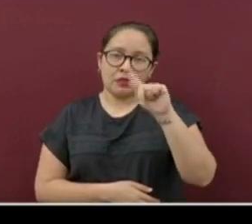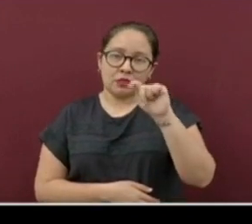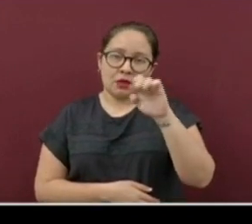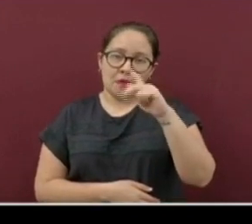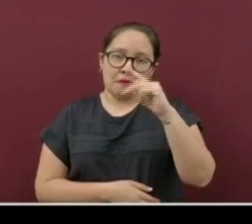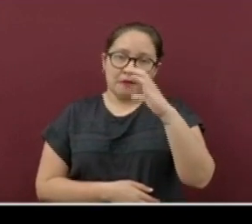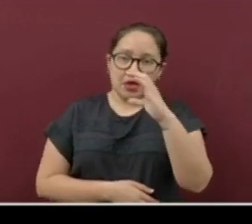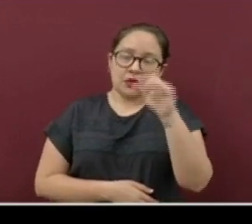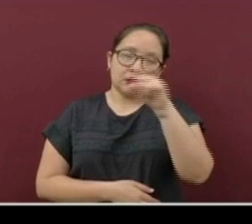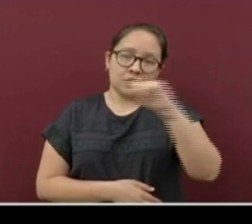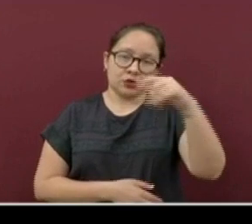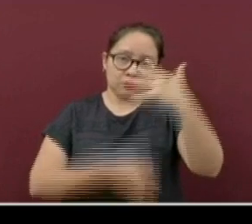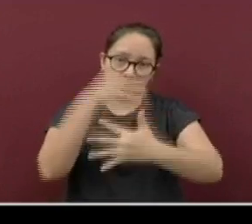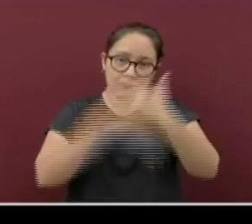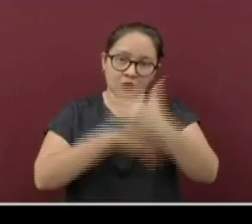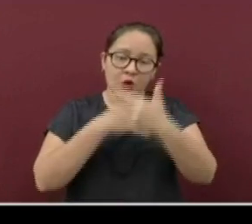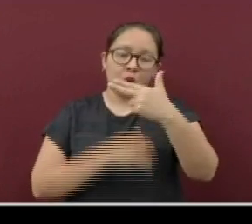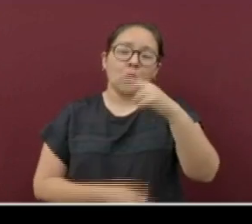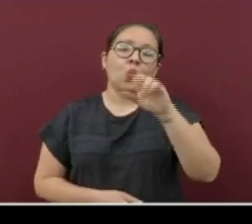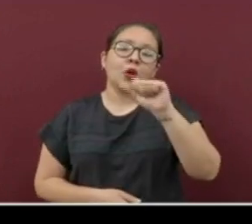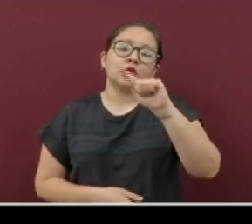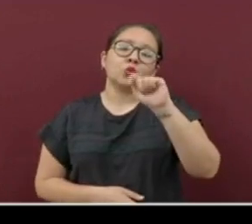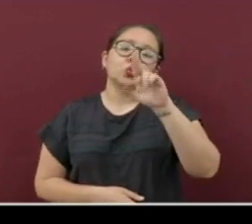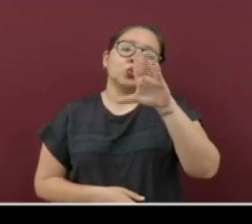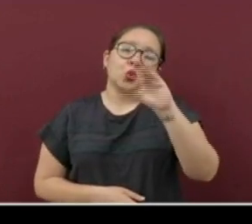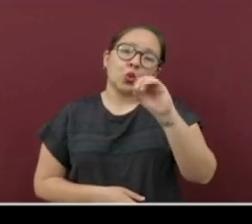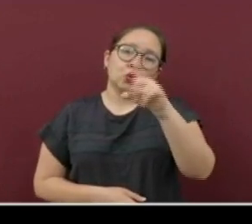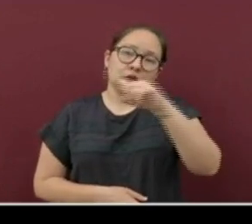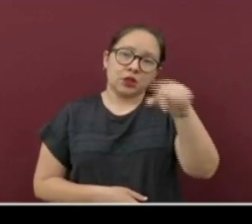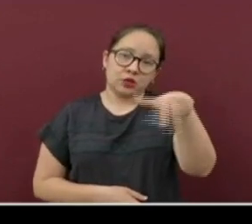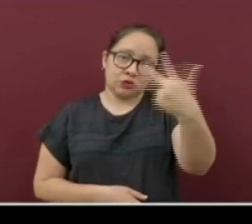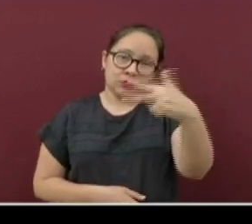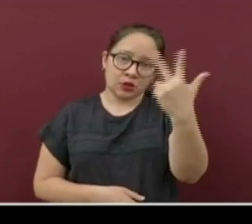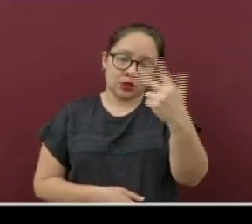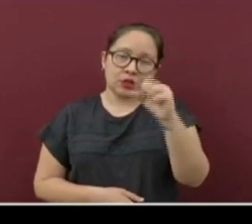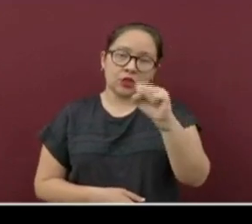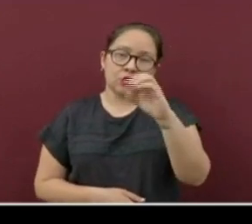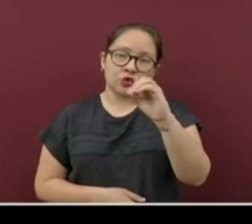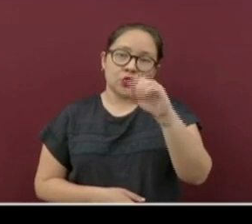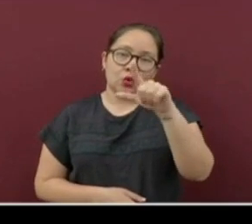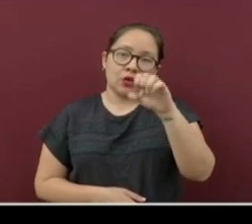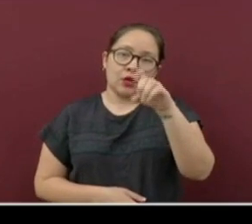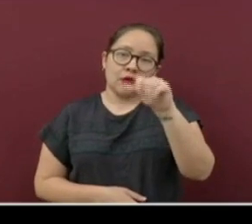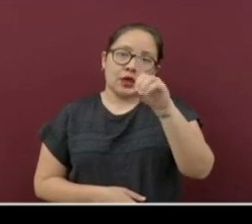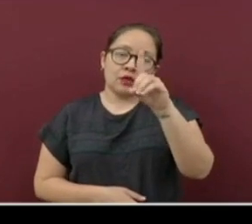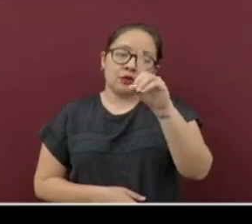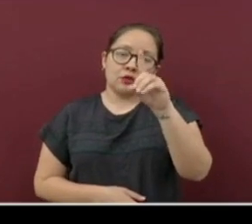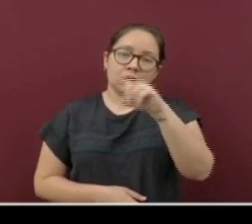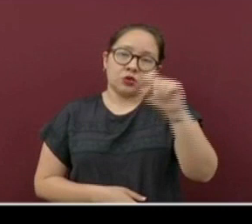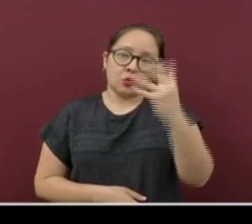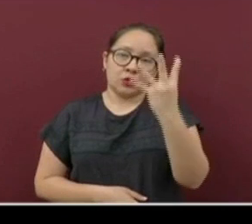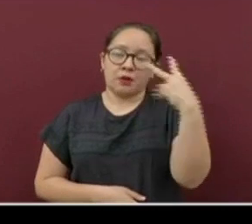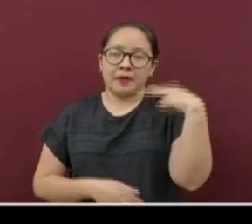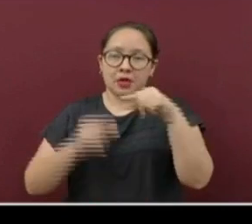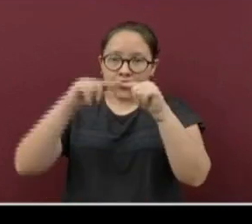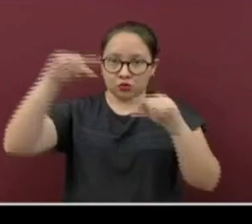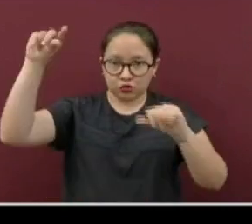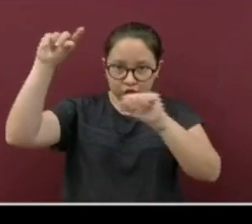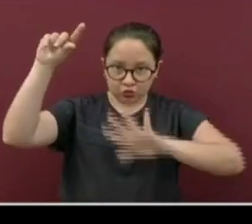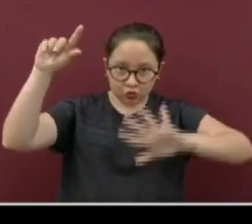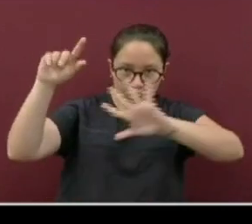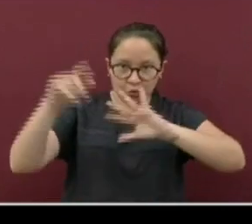Huatusco, 113. Y Soledad de Doblado, 104. En el sur es Coatzacoalcos, que acumula,